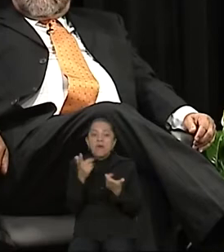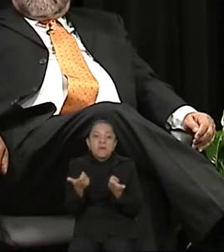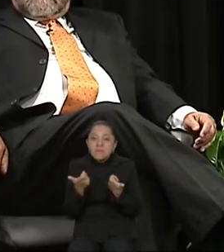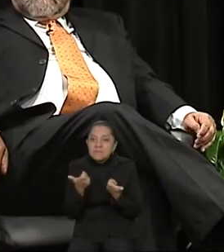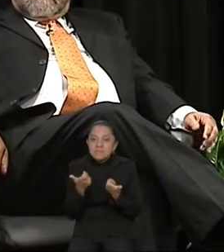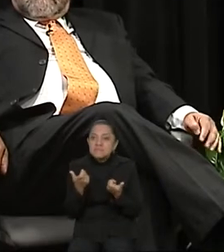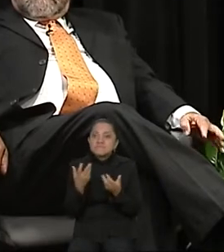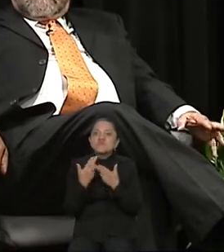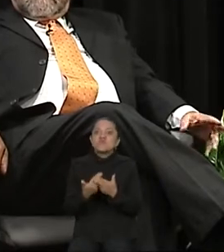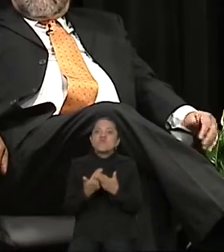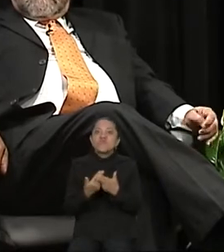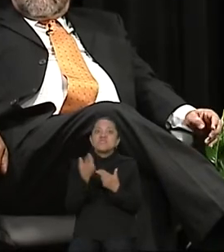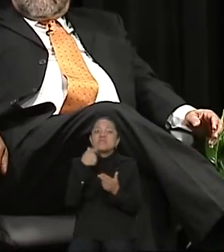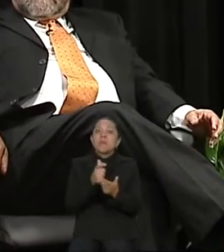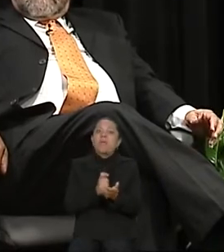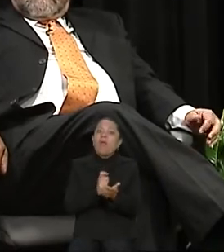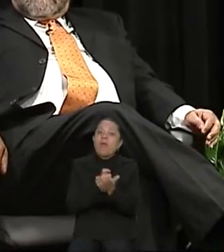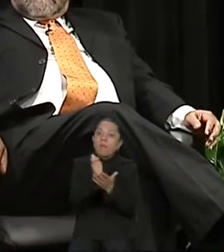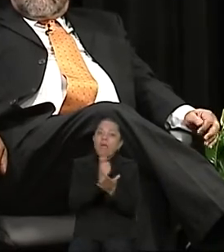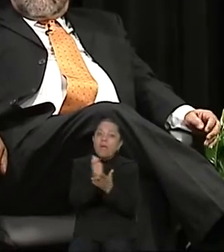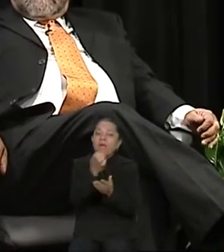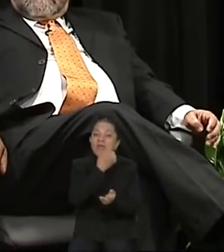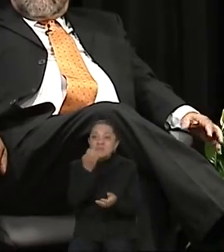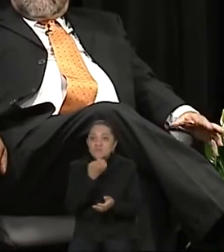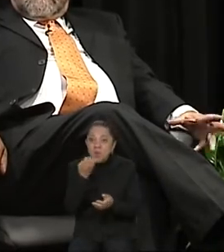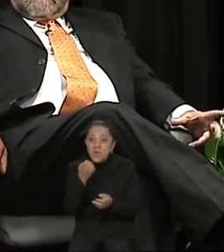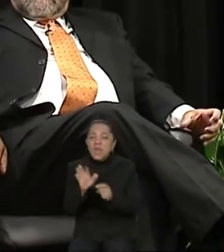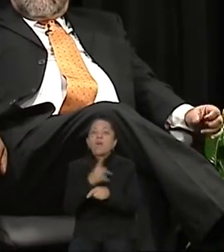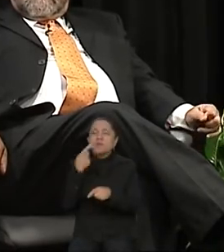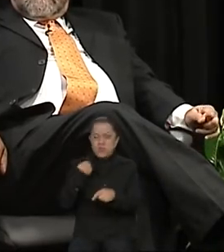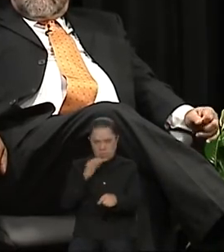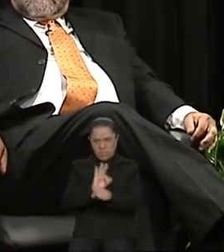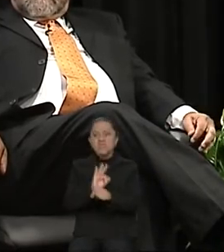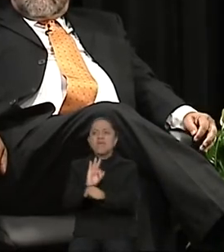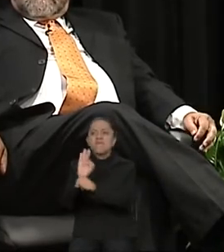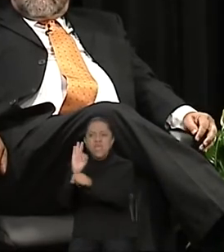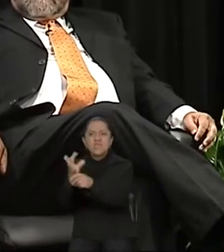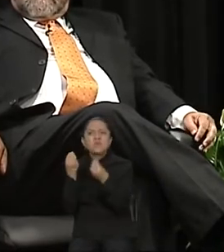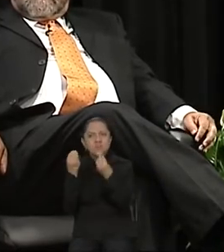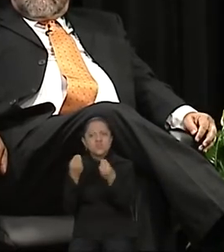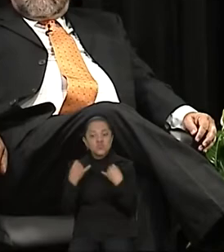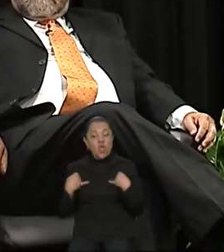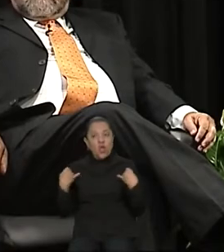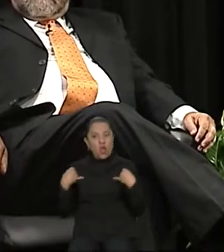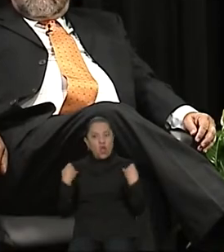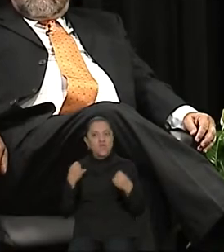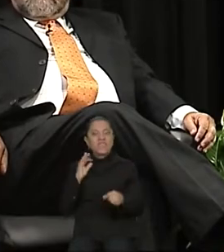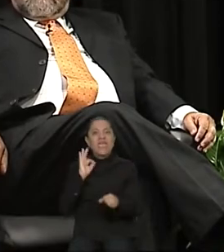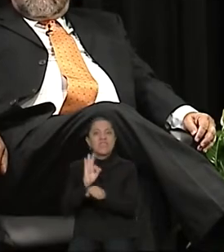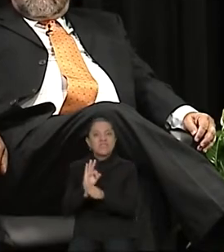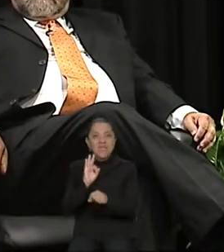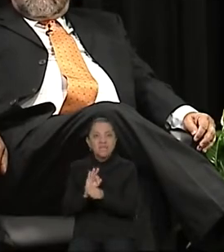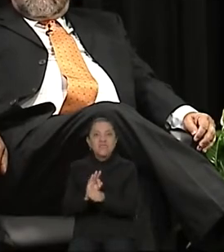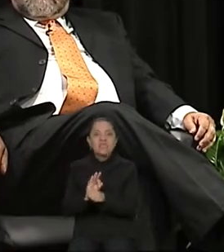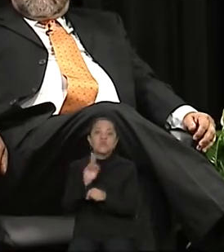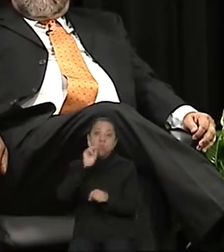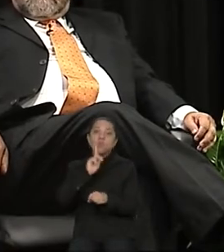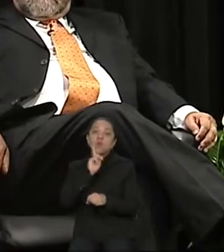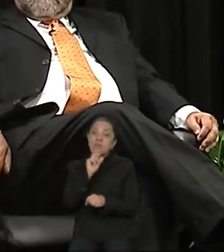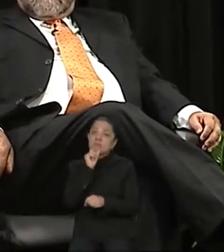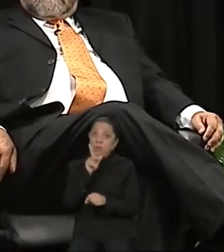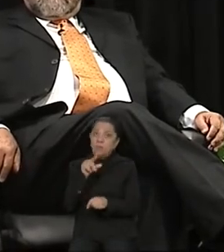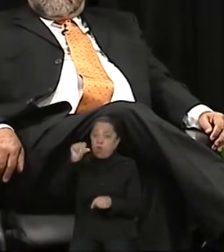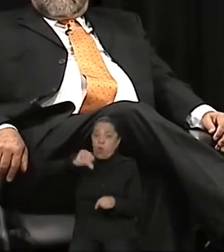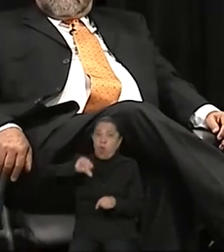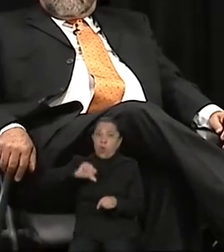para darnos una educación. Por eso defiendo mucho la tesis de los jóvenes y defiendo la tesis también de las mujeres, porque hoy en día son las